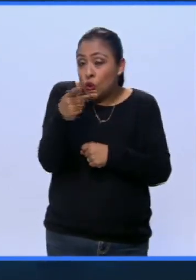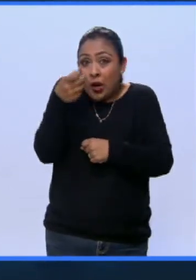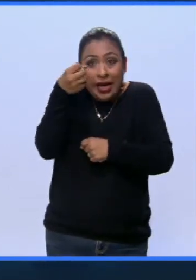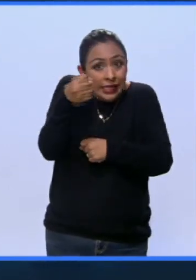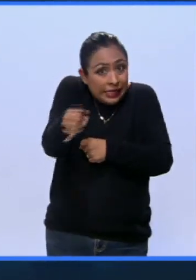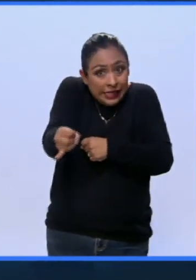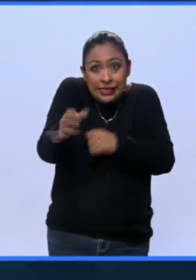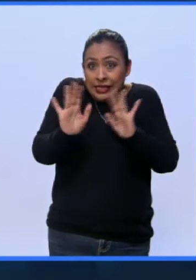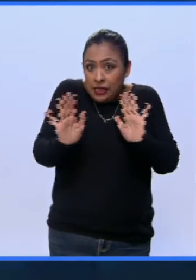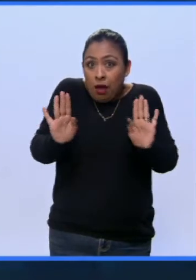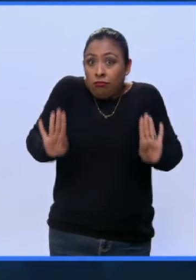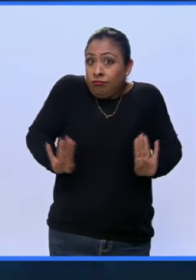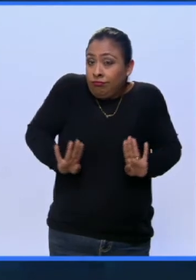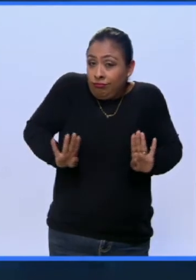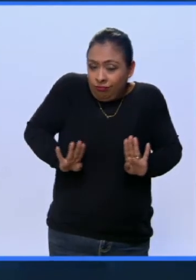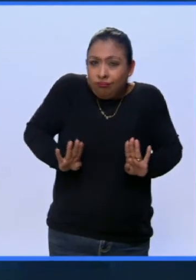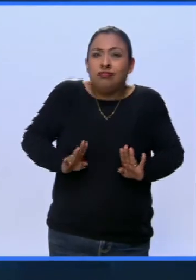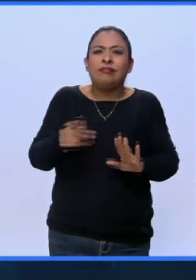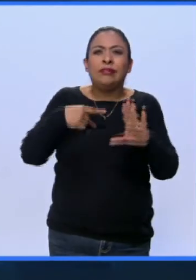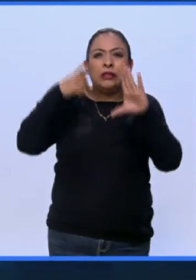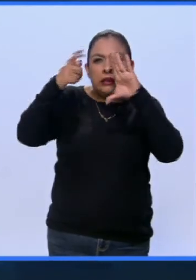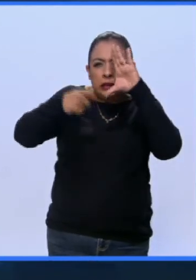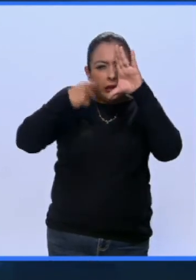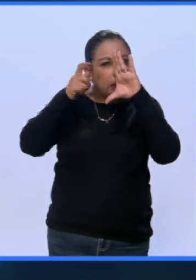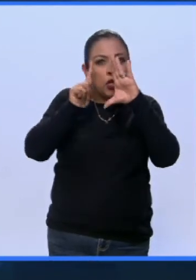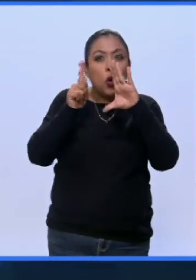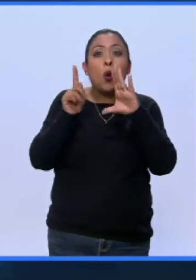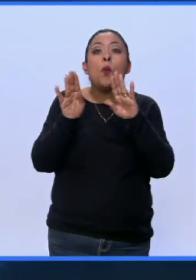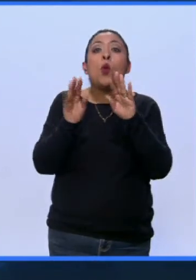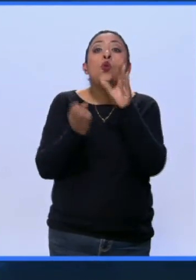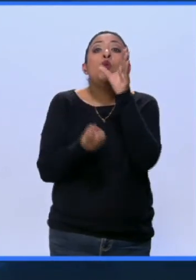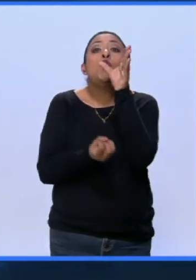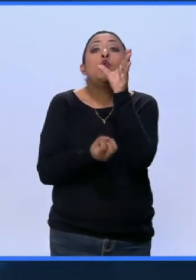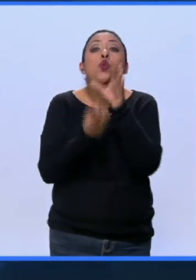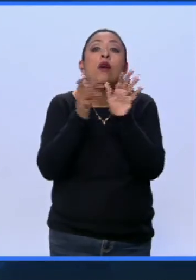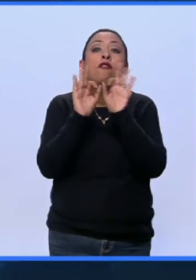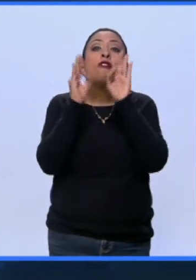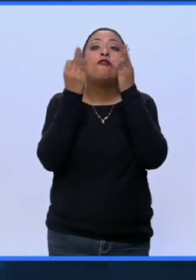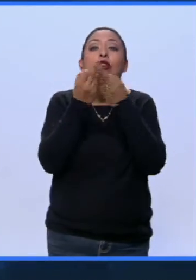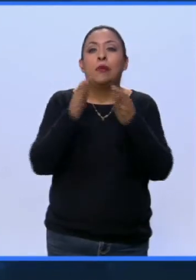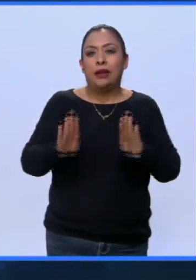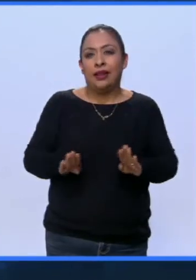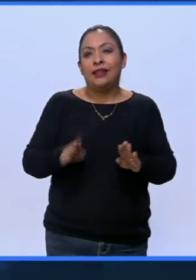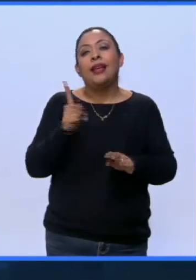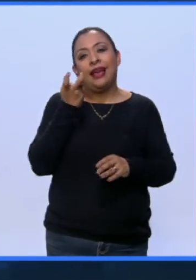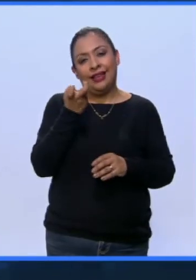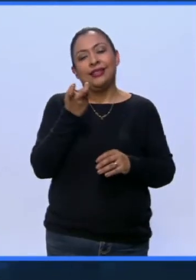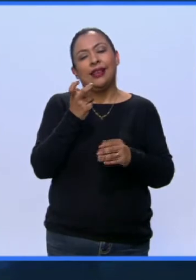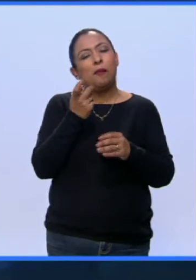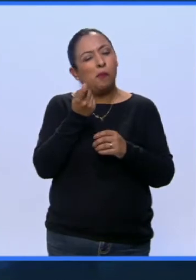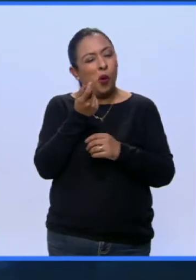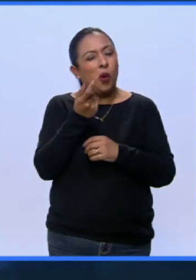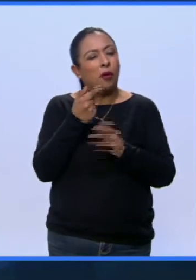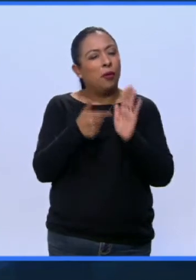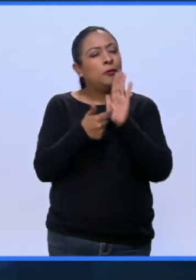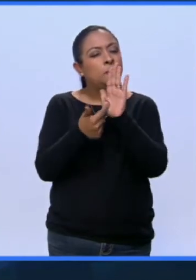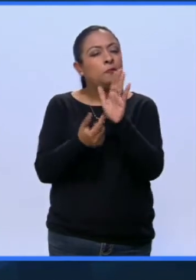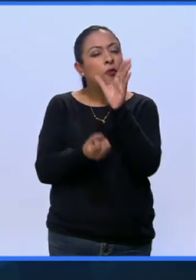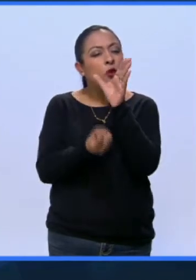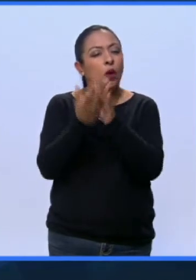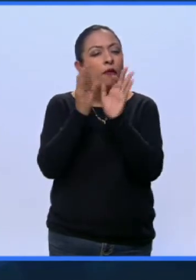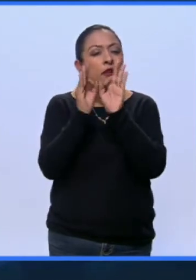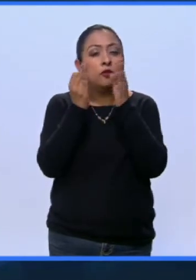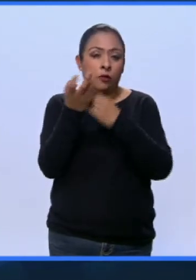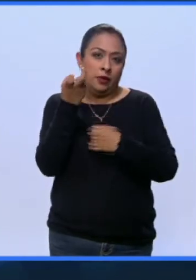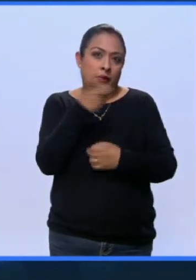una cuestión claramente nueva. Y esas son un poco las nuevas narrativas que se están creando, ¿no? Y de las cuales